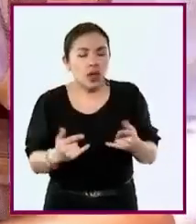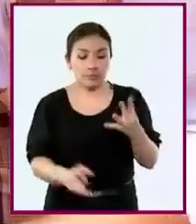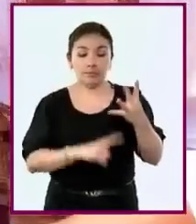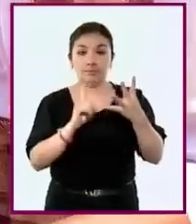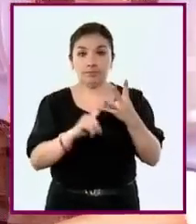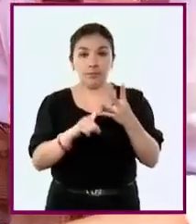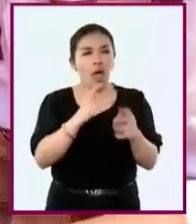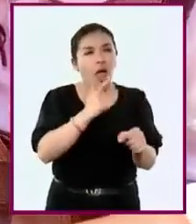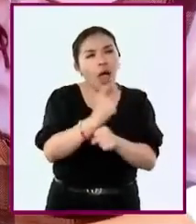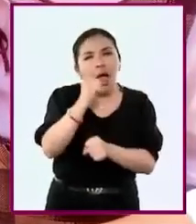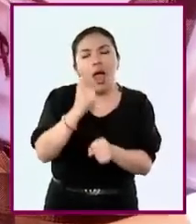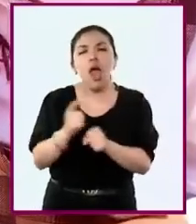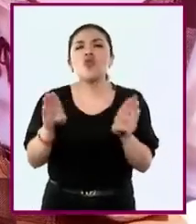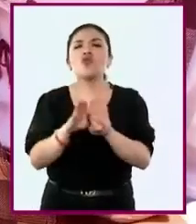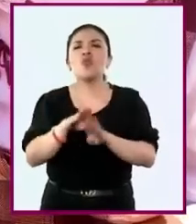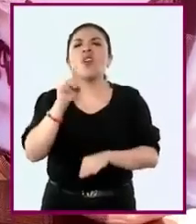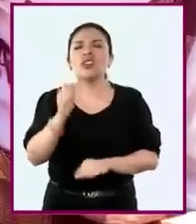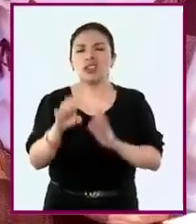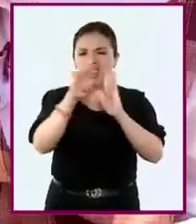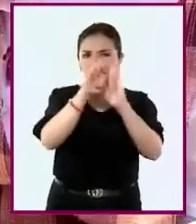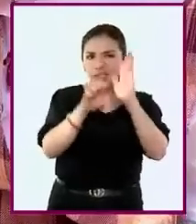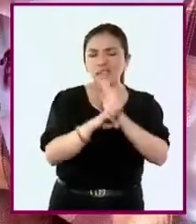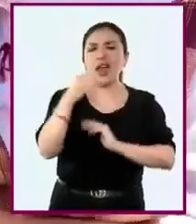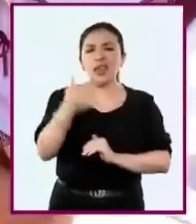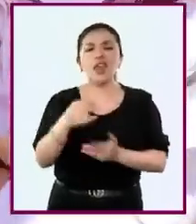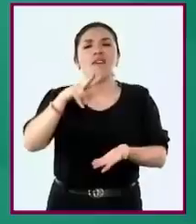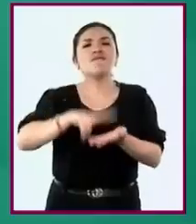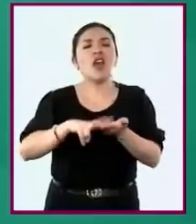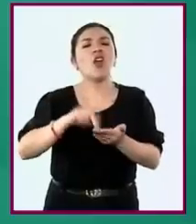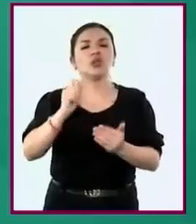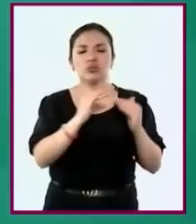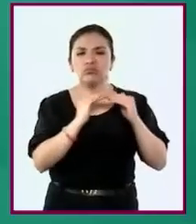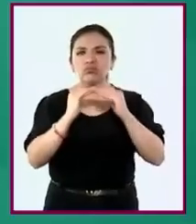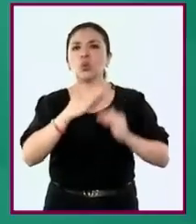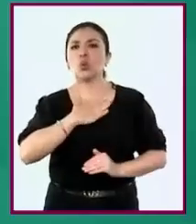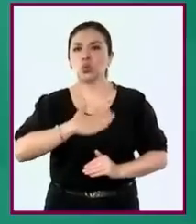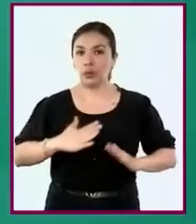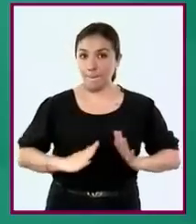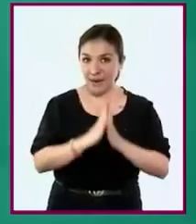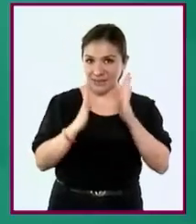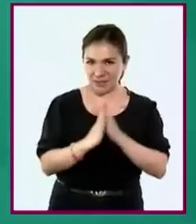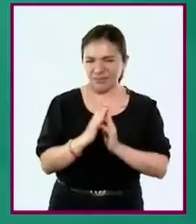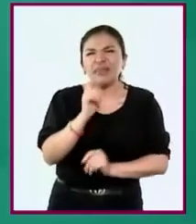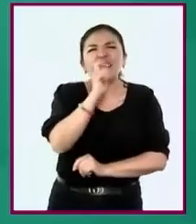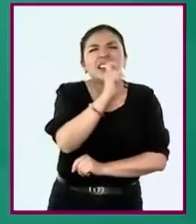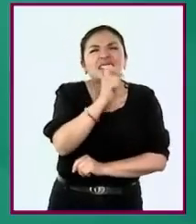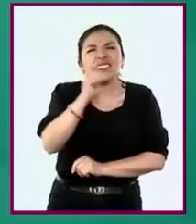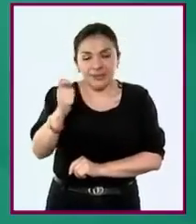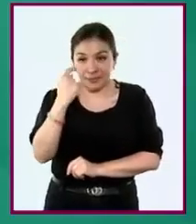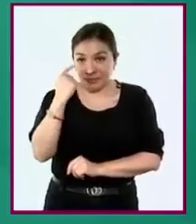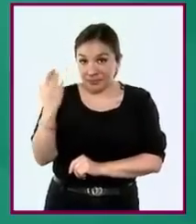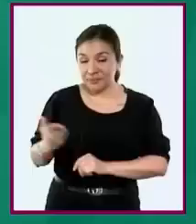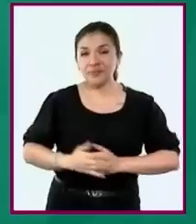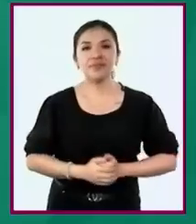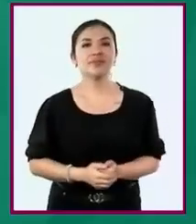principios éticos y los valores democráticos. Revisemos de qué se tratan estas ideas.